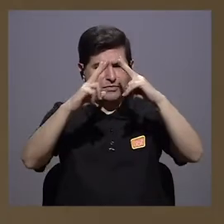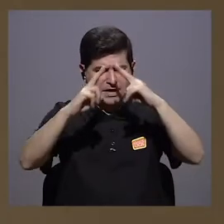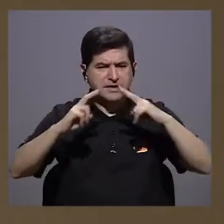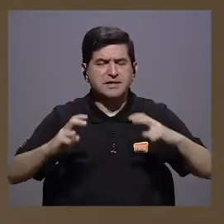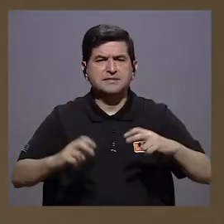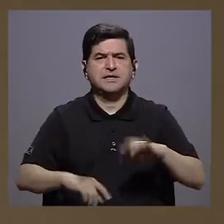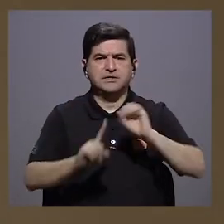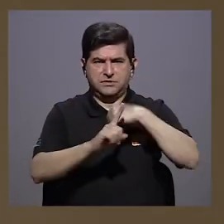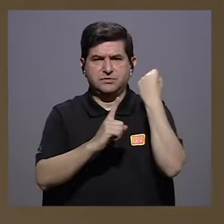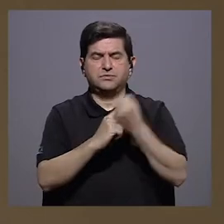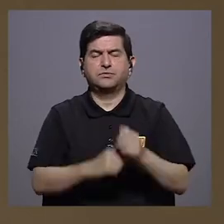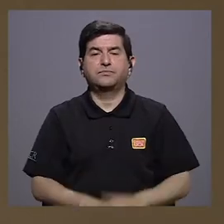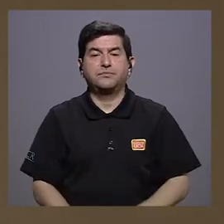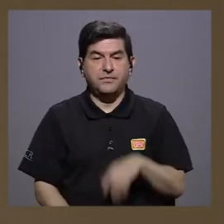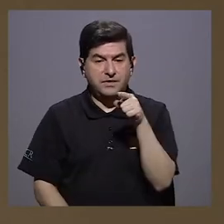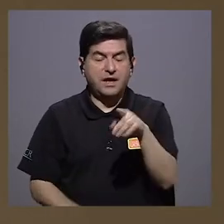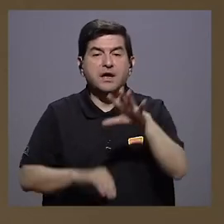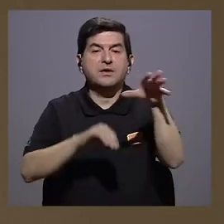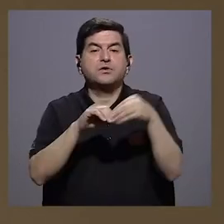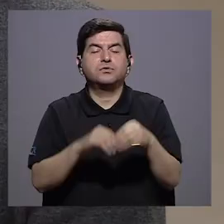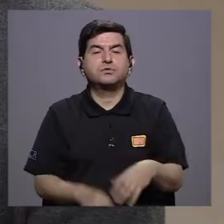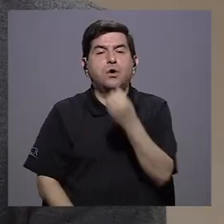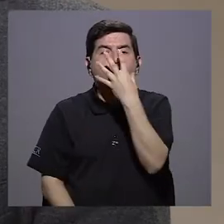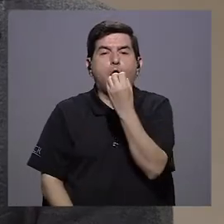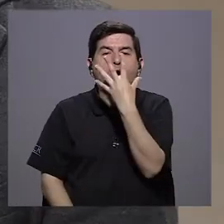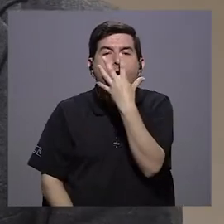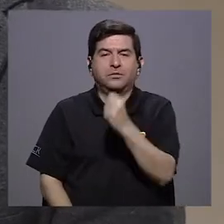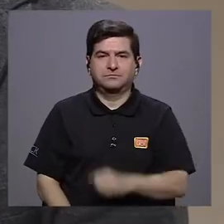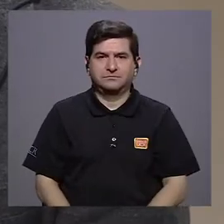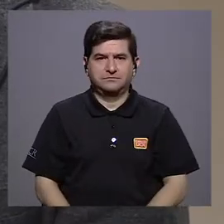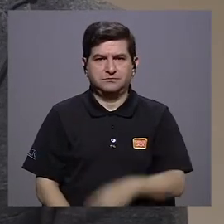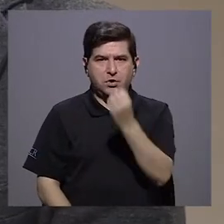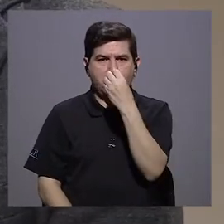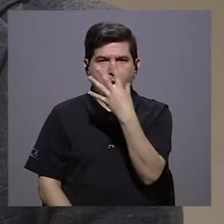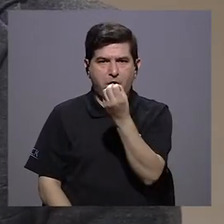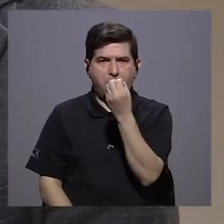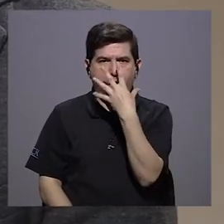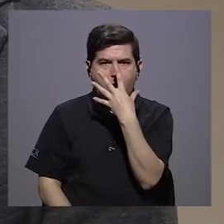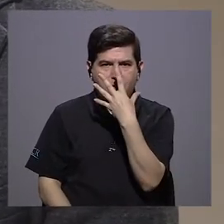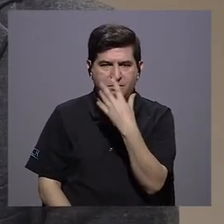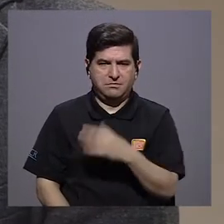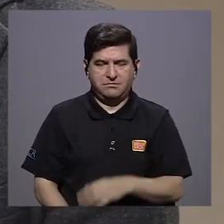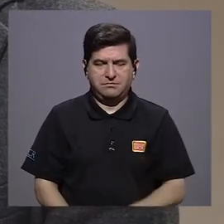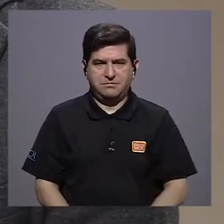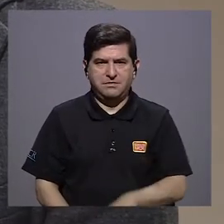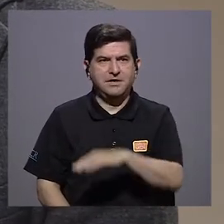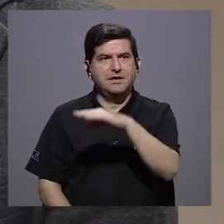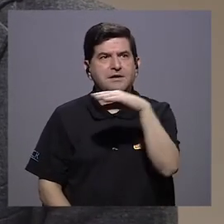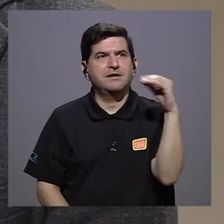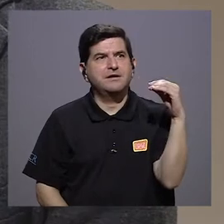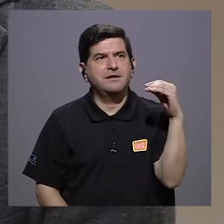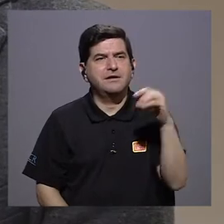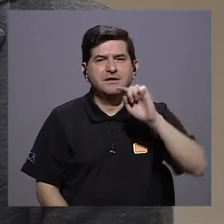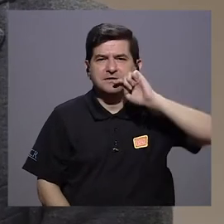de análisis. Claro, de esos también agregaría Hong Kong. ¿Verdad que Hong Kong? Y el